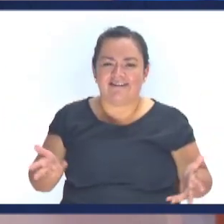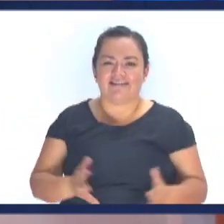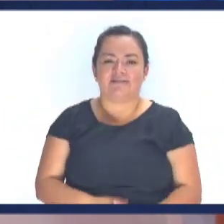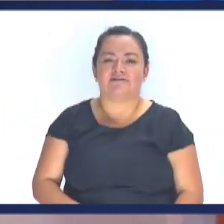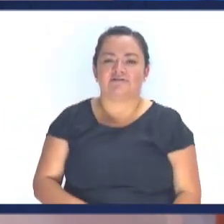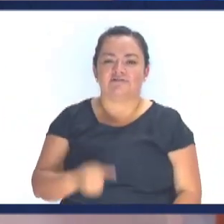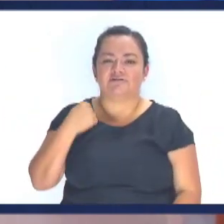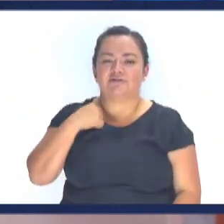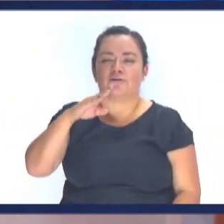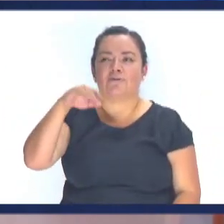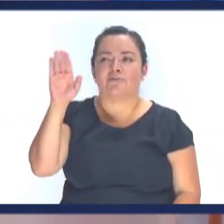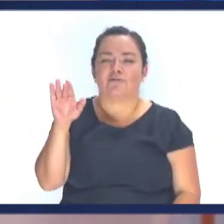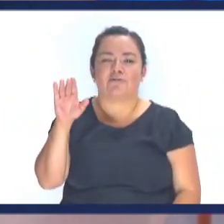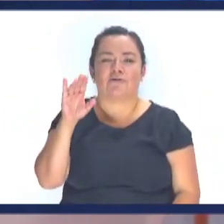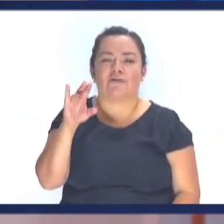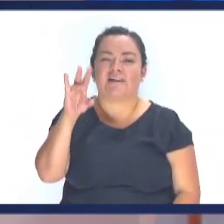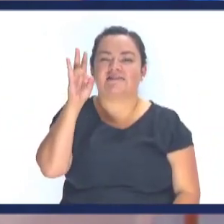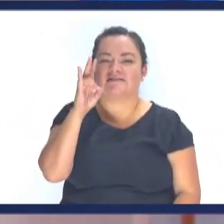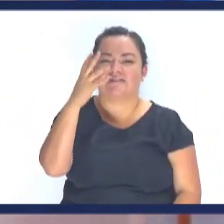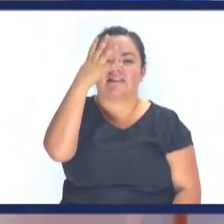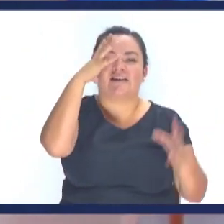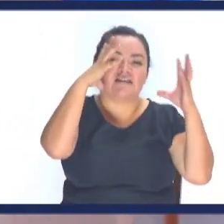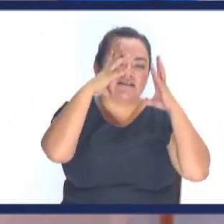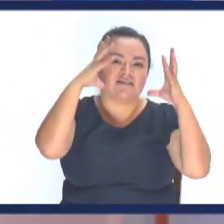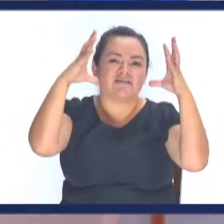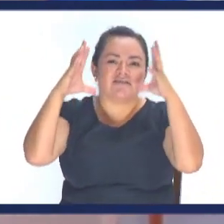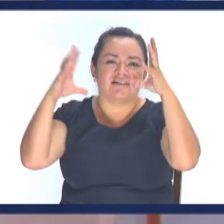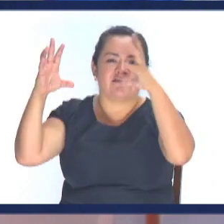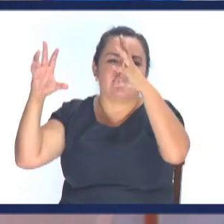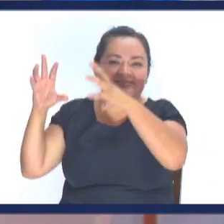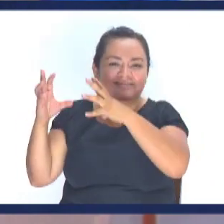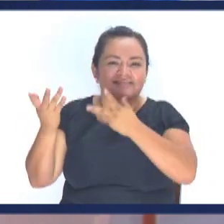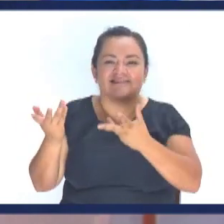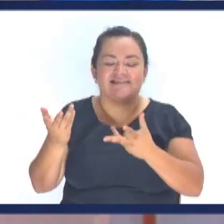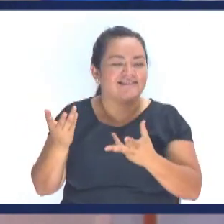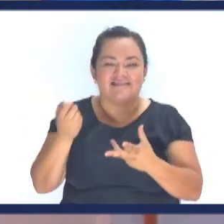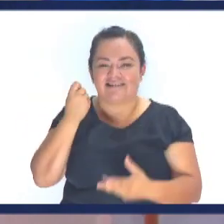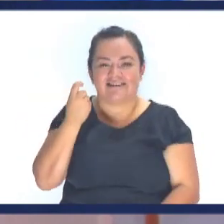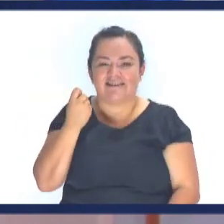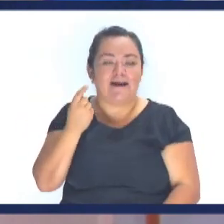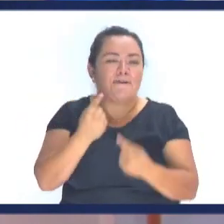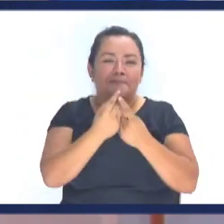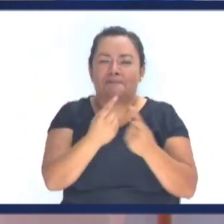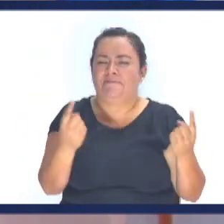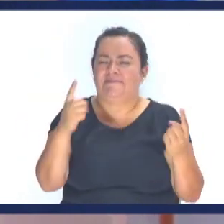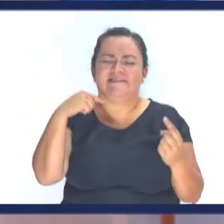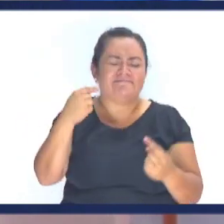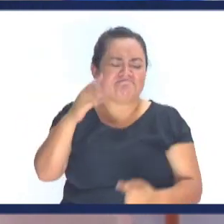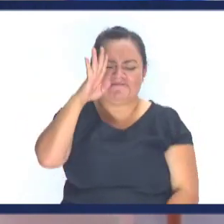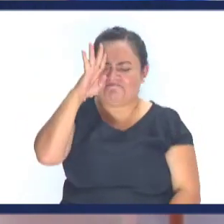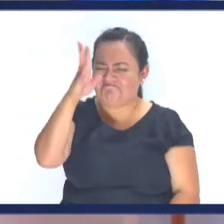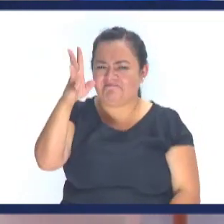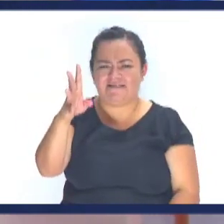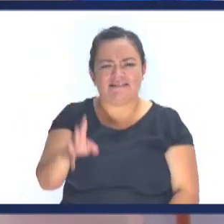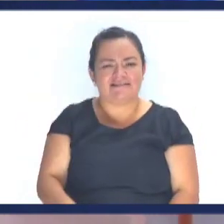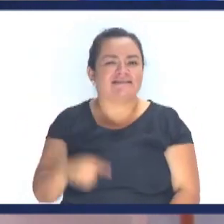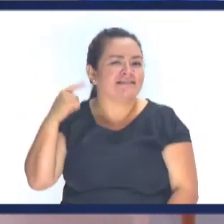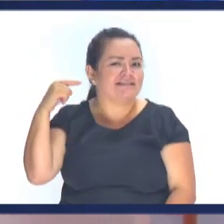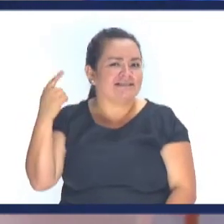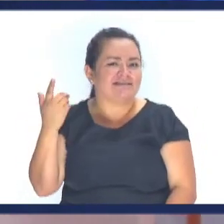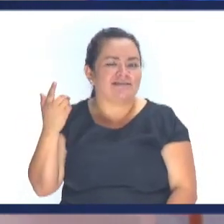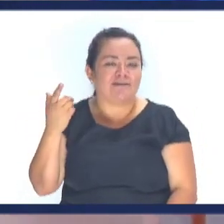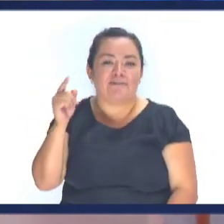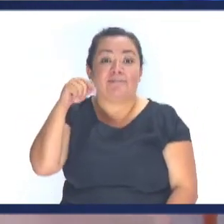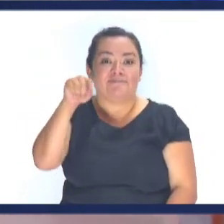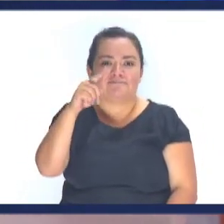Y un monstruo De siete cabezas Que no piensas Con una Necesitas las otras seis Entonces yo digo La gente siempre Está haciendo cosas Tan ilógicas